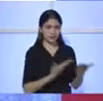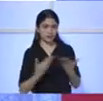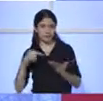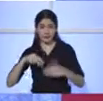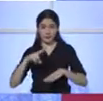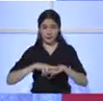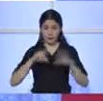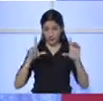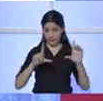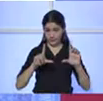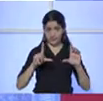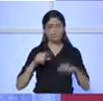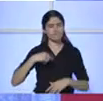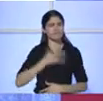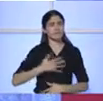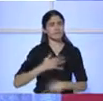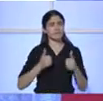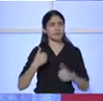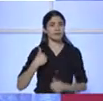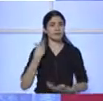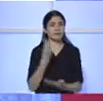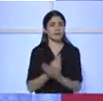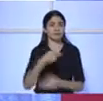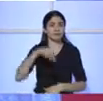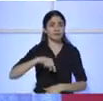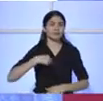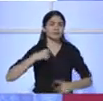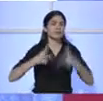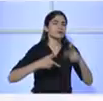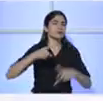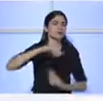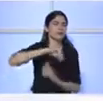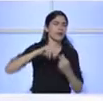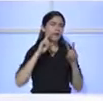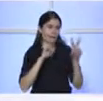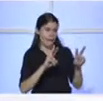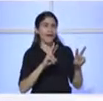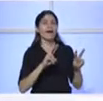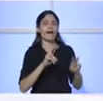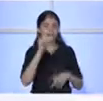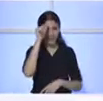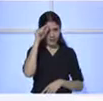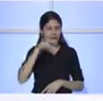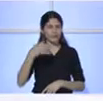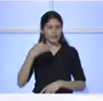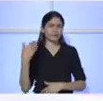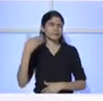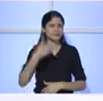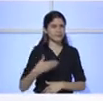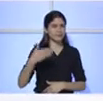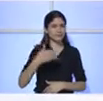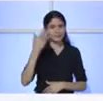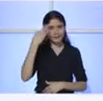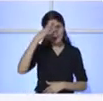Pública. Es un placer estar acá para informarle a la ciudadanía de lo que estamos haciendo. Esta va a su casa. A partir de ahora, doctor, gracias por compartir con nosotros.